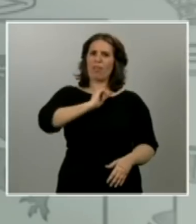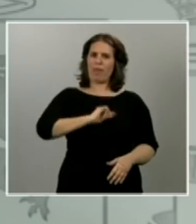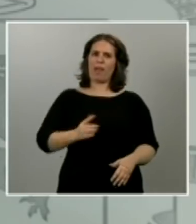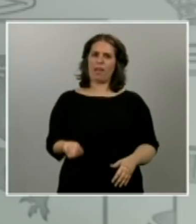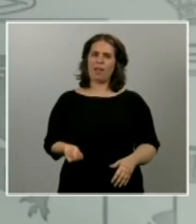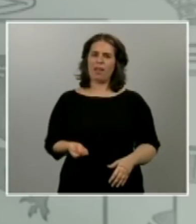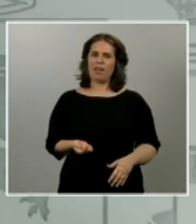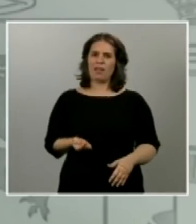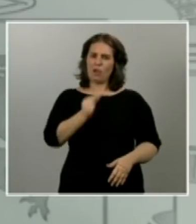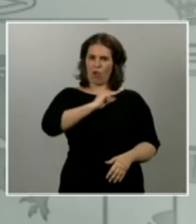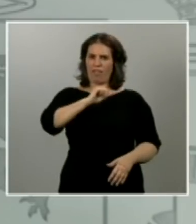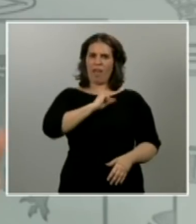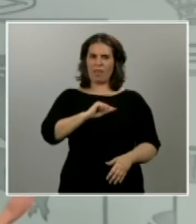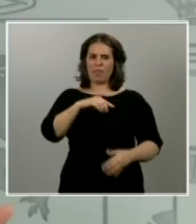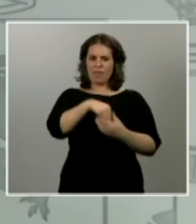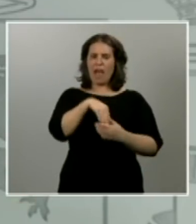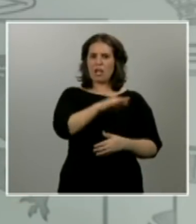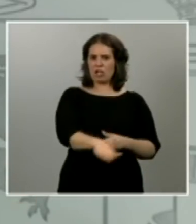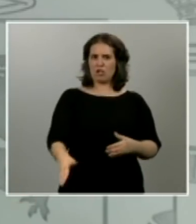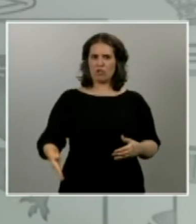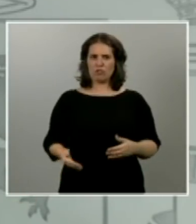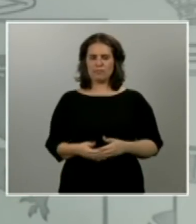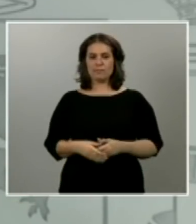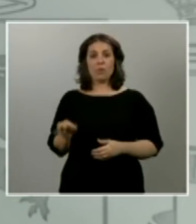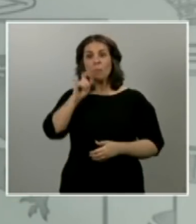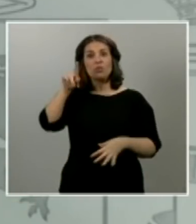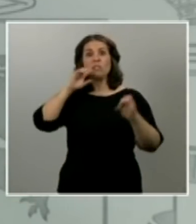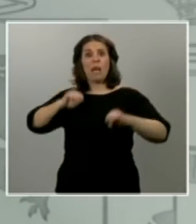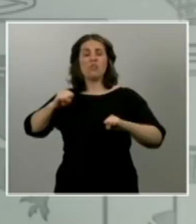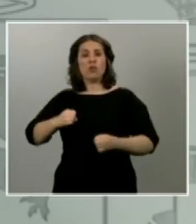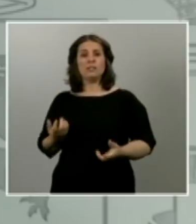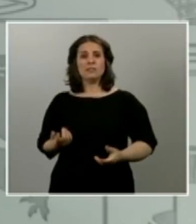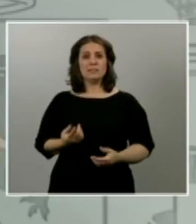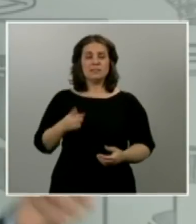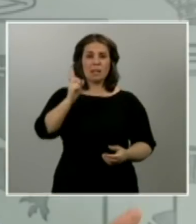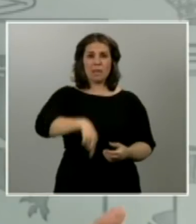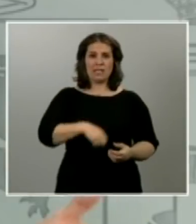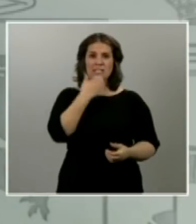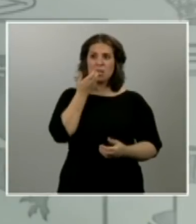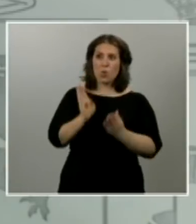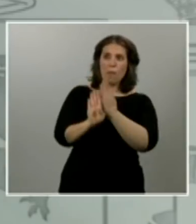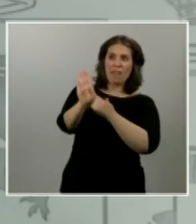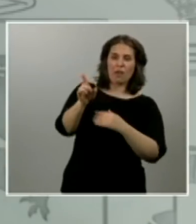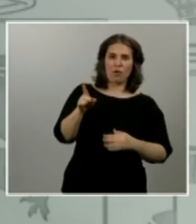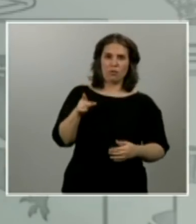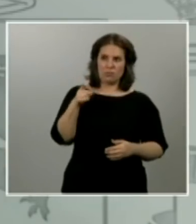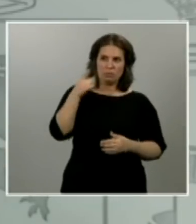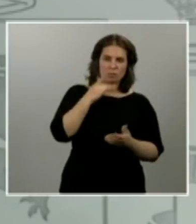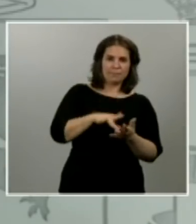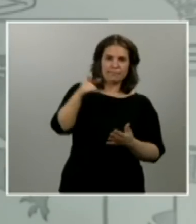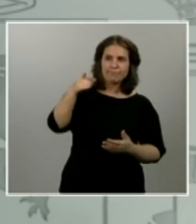nuestros críos o nuestros mayores somos muy conscientes también de que si hay un vecino que puede hacer la compra en lugar de